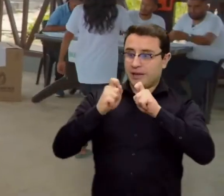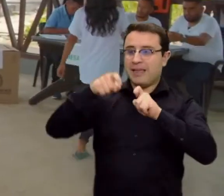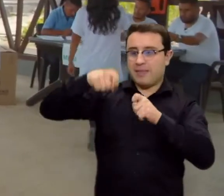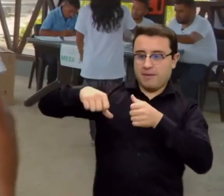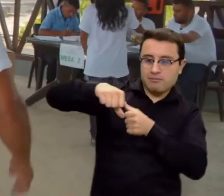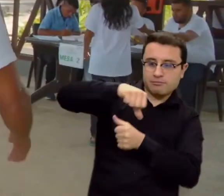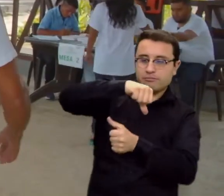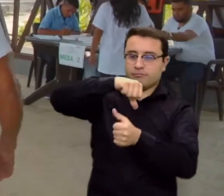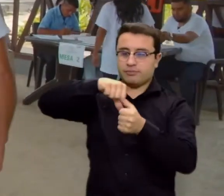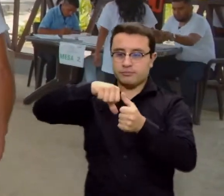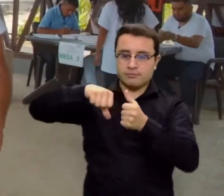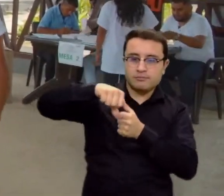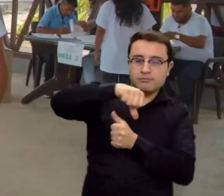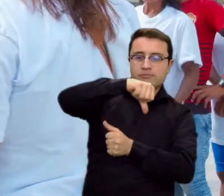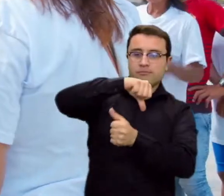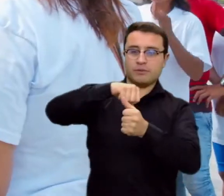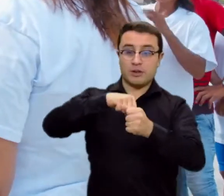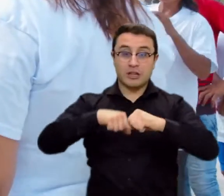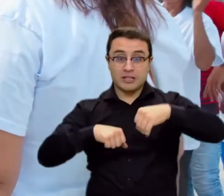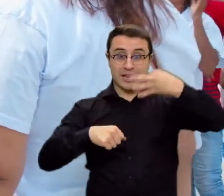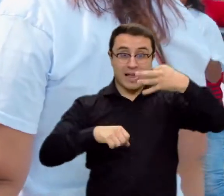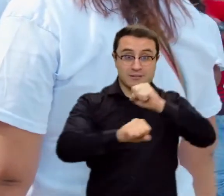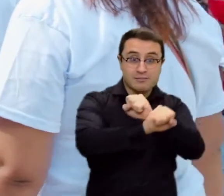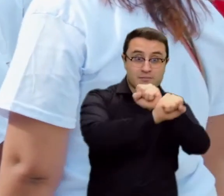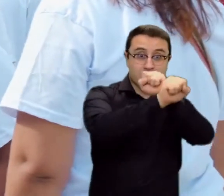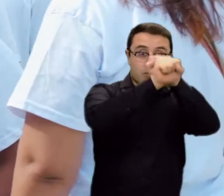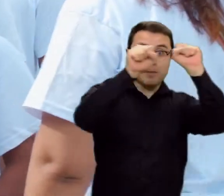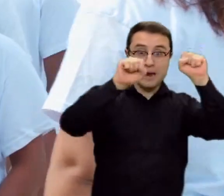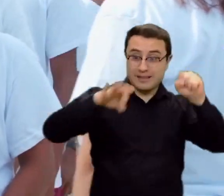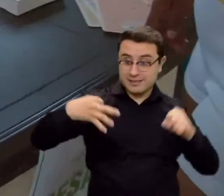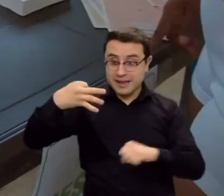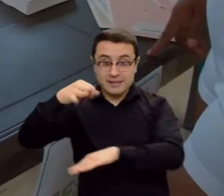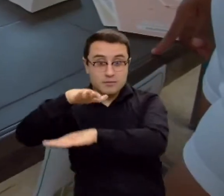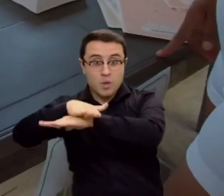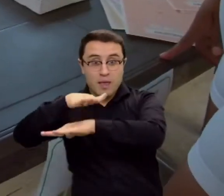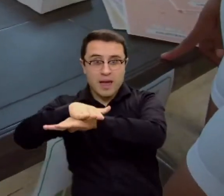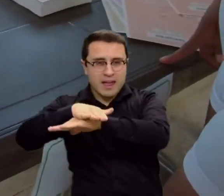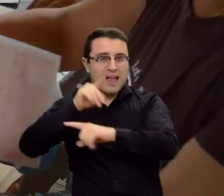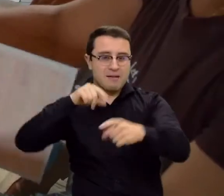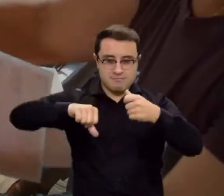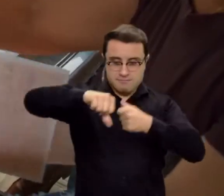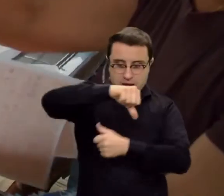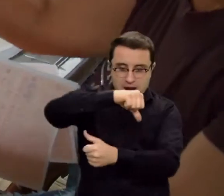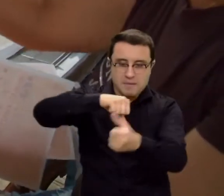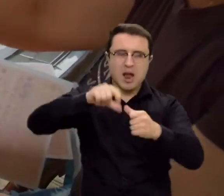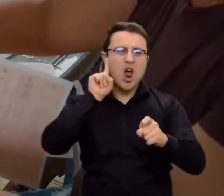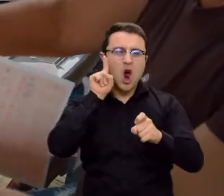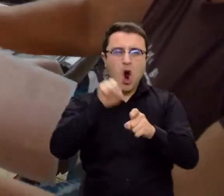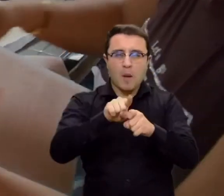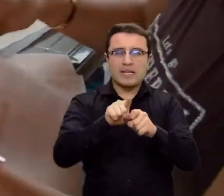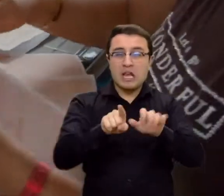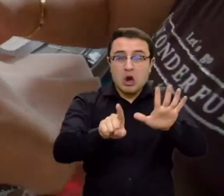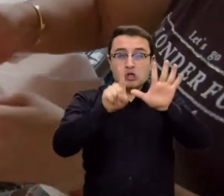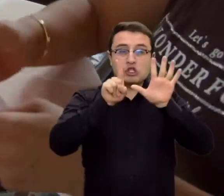3 en la mañana y 3 en la tarde precisamente para que no estén los 6 durante toda la jornada y se puedan llegar de pronto a